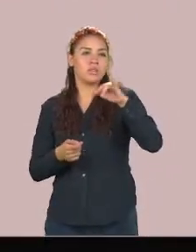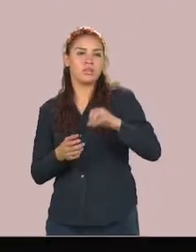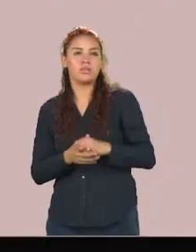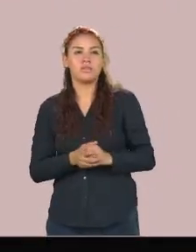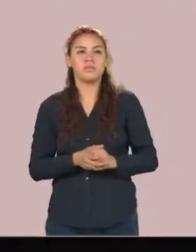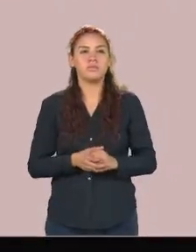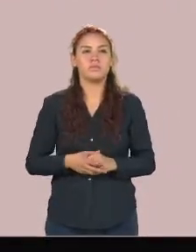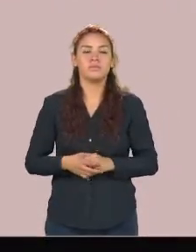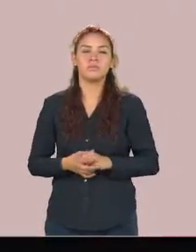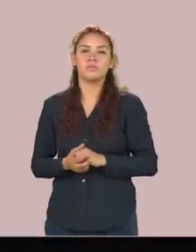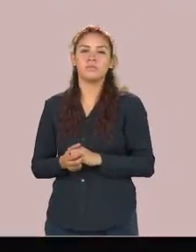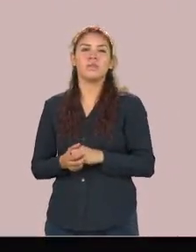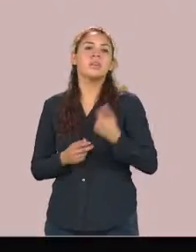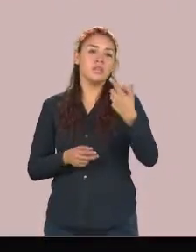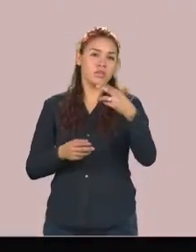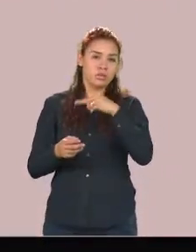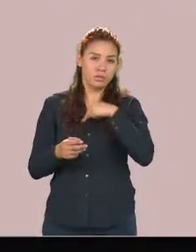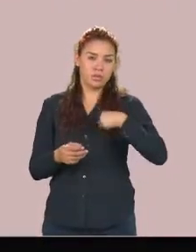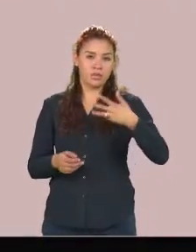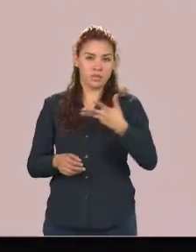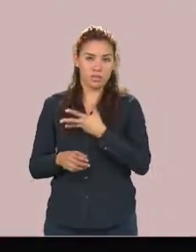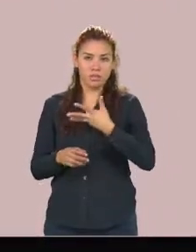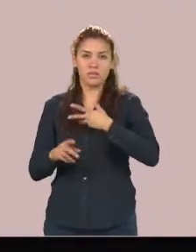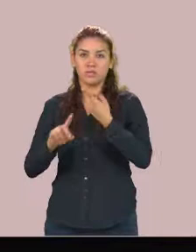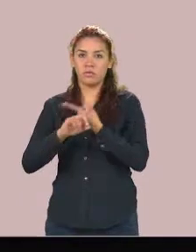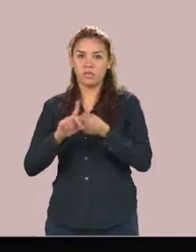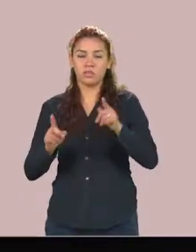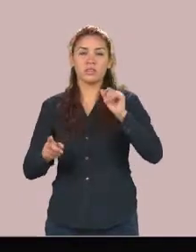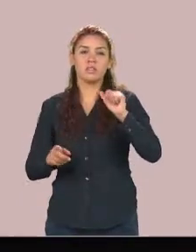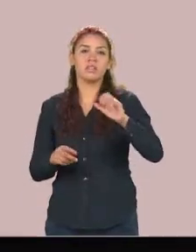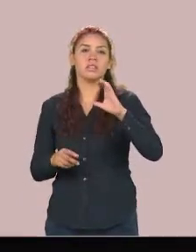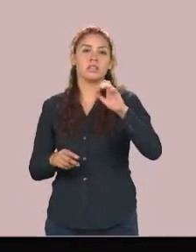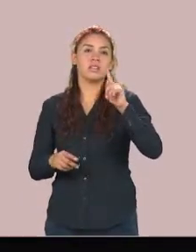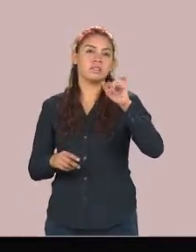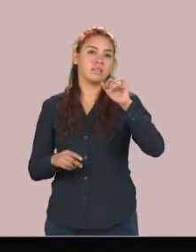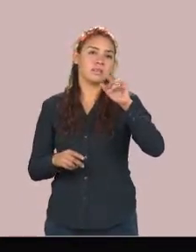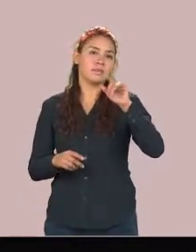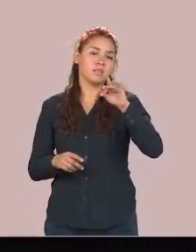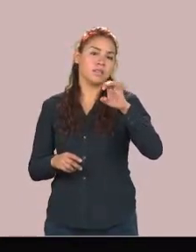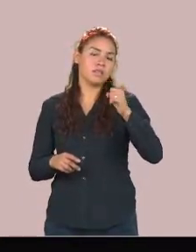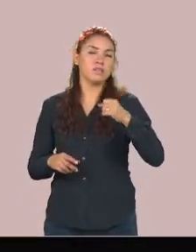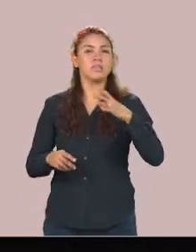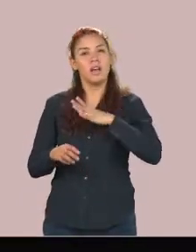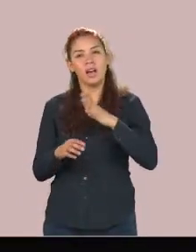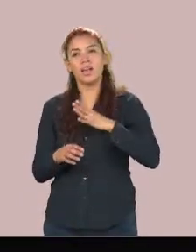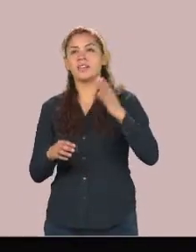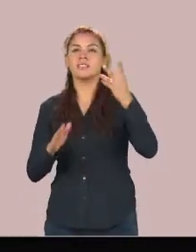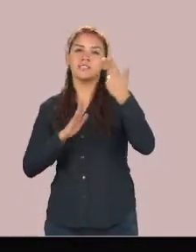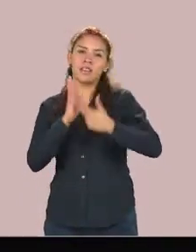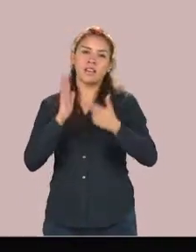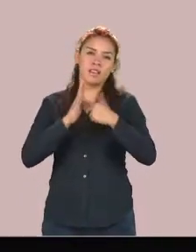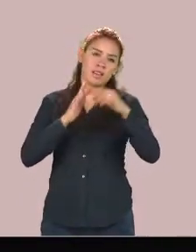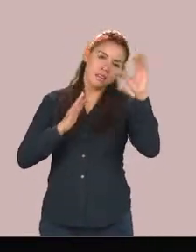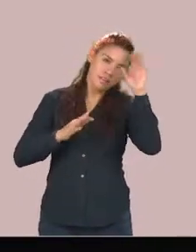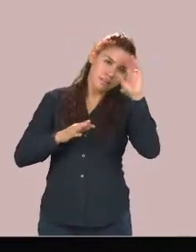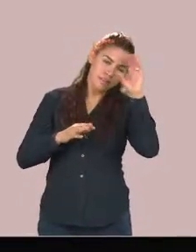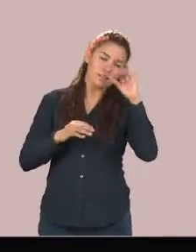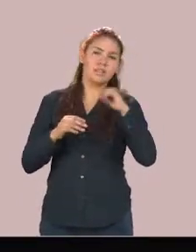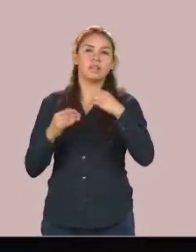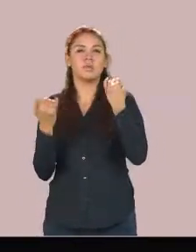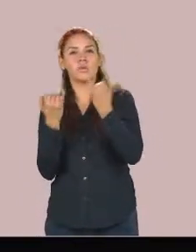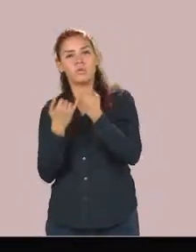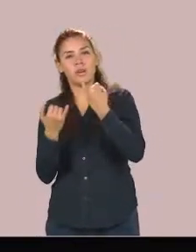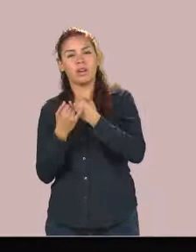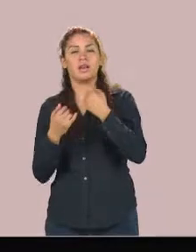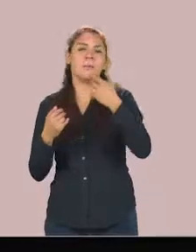También tenemos diferentes actividades como son los talleres creativos los talleres científicos dedicados y destinados para niños y jóvenes